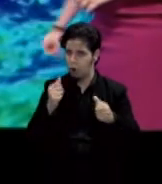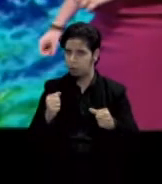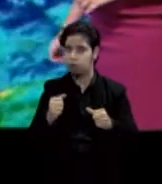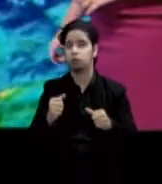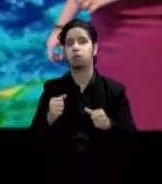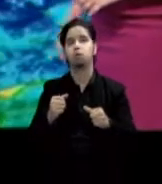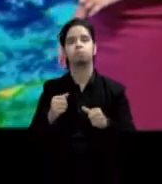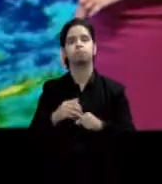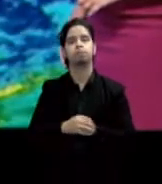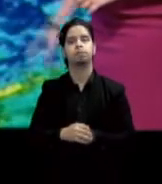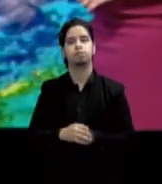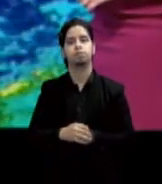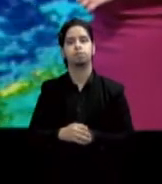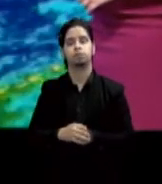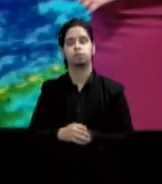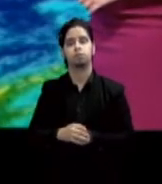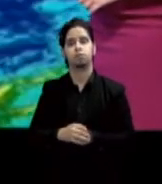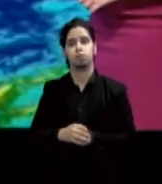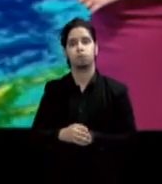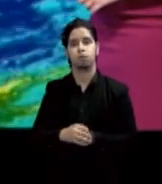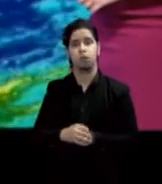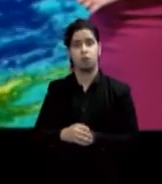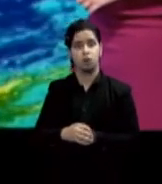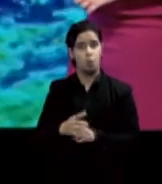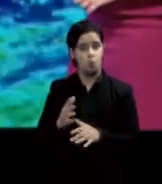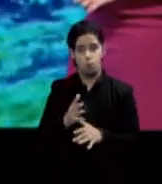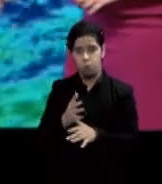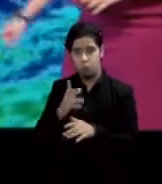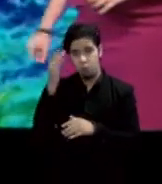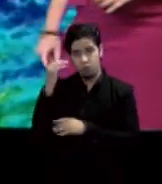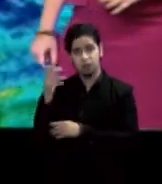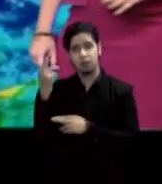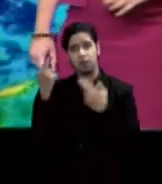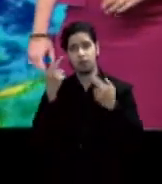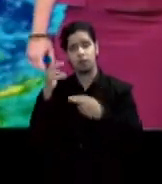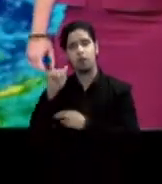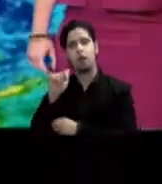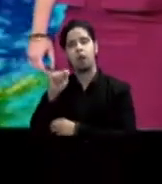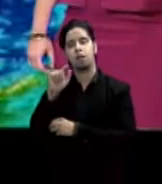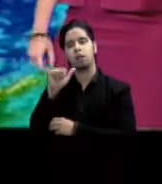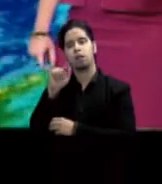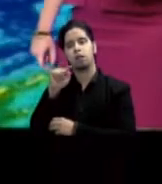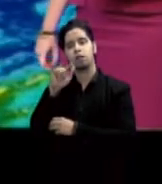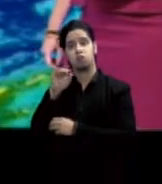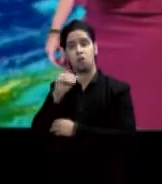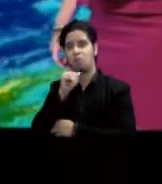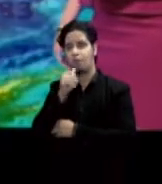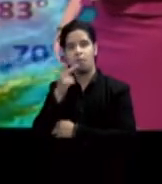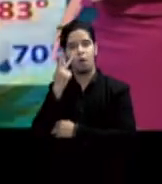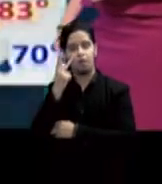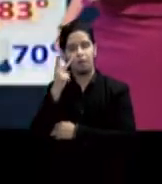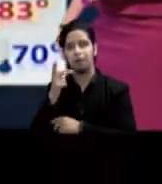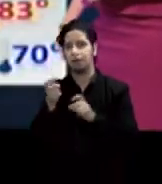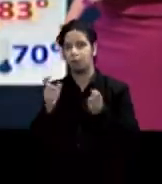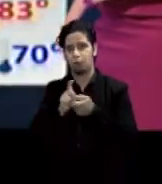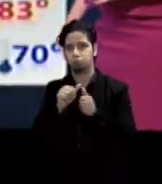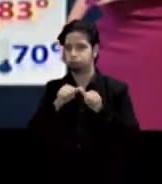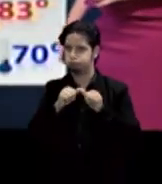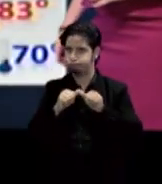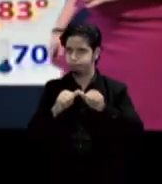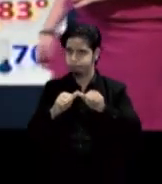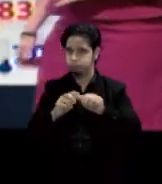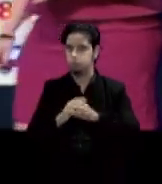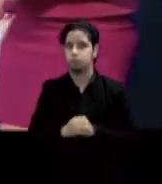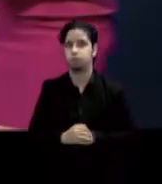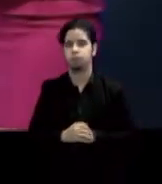influencia de una alta presión que aún prevalece en el atlántico así que no vamos a ver un cambio durante los próximos días nubes seguirán llegando del